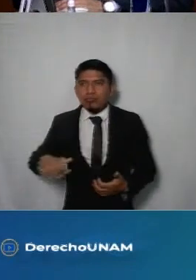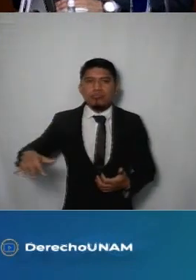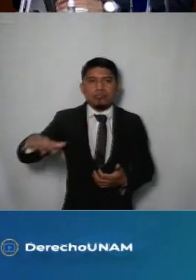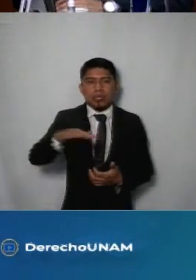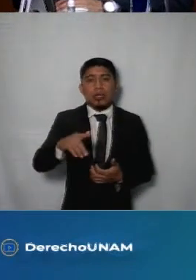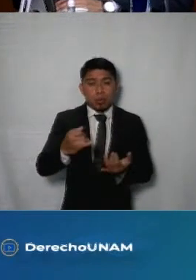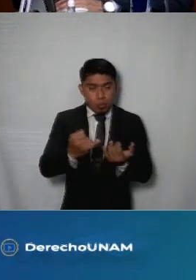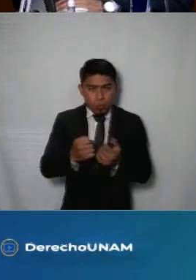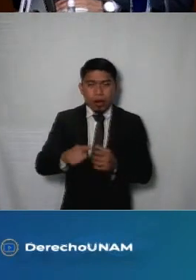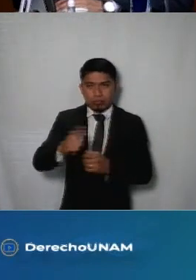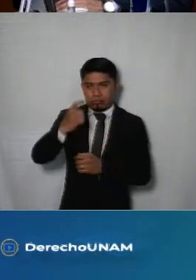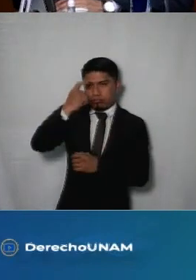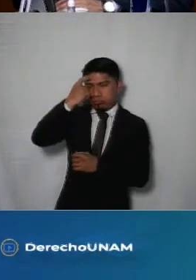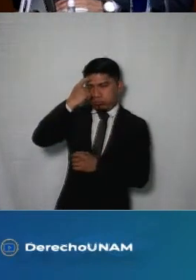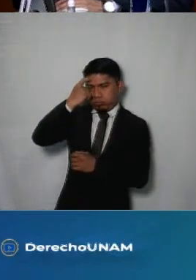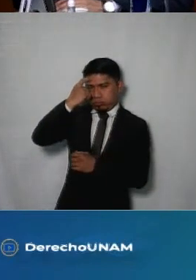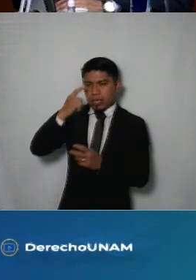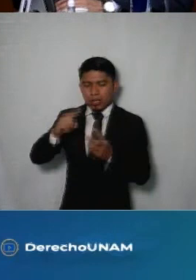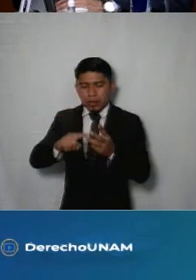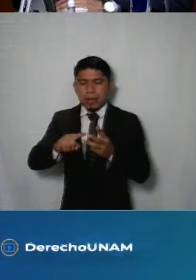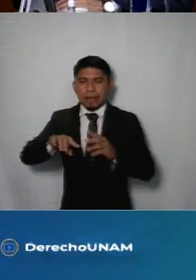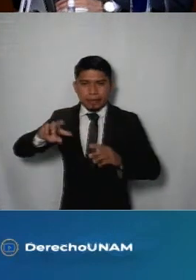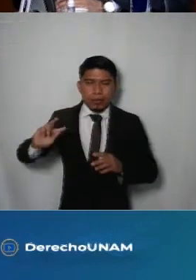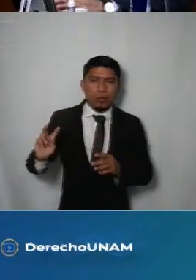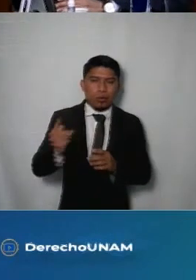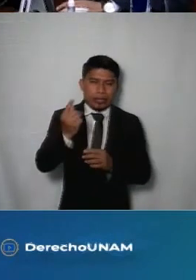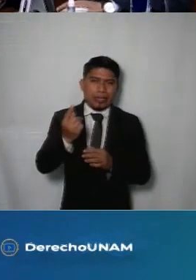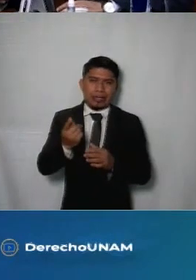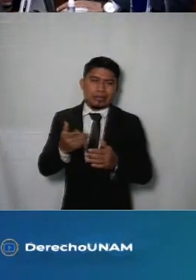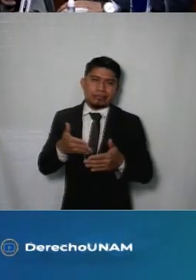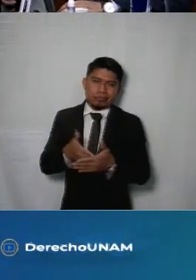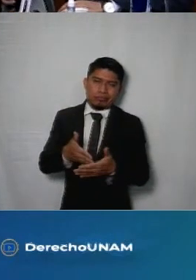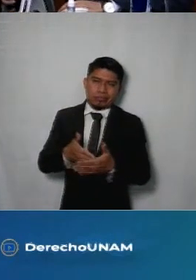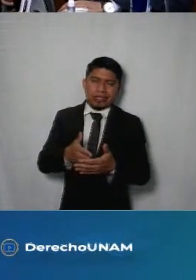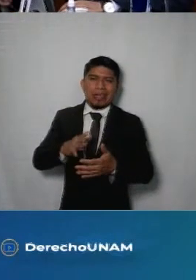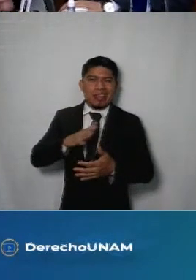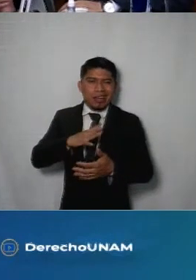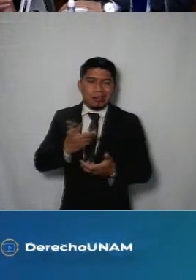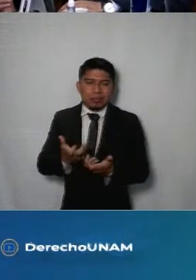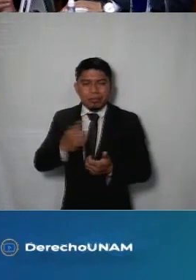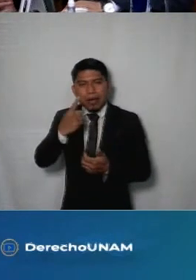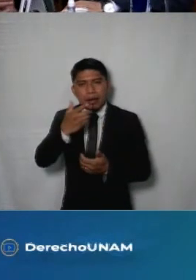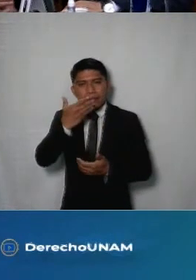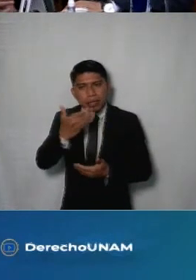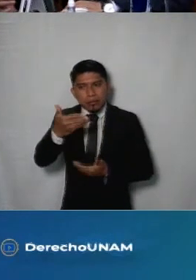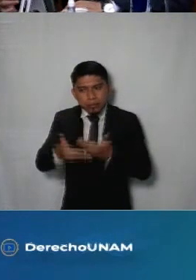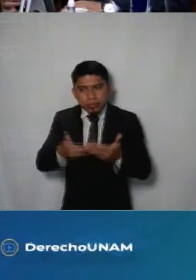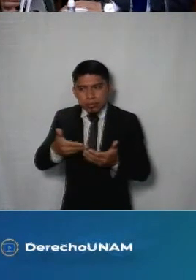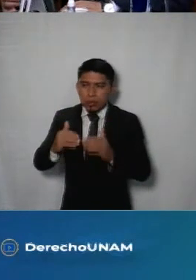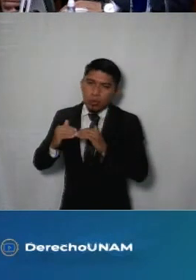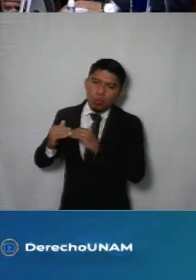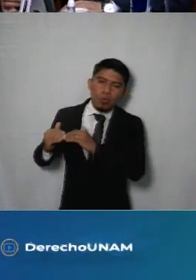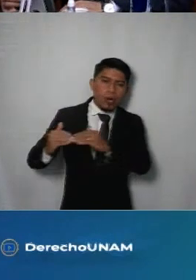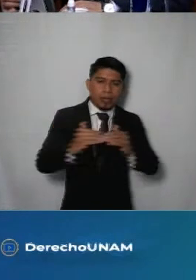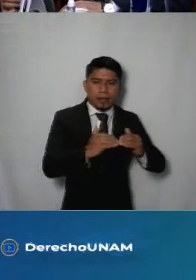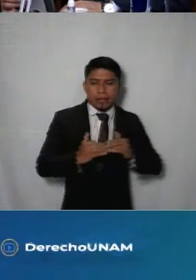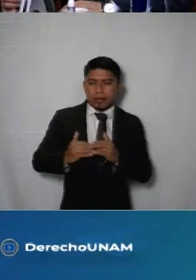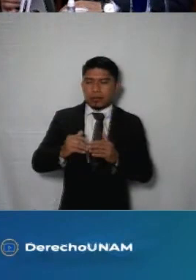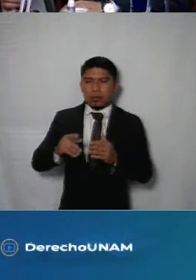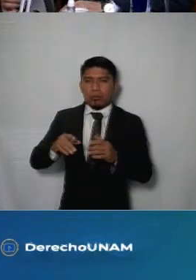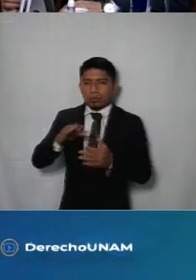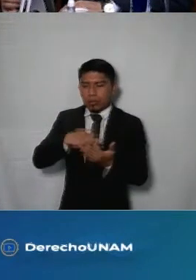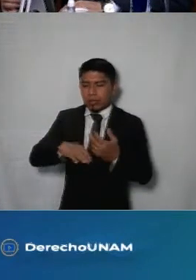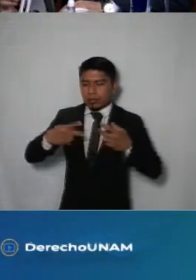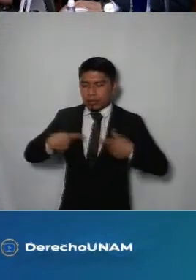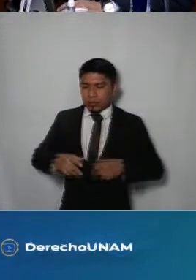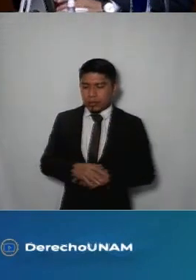actitud ideales tecnológicas que evitan que ese sector de la población puedan disfrutar de bienes y servicios en igualdad de condiciones como